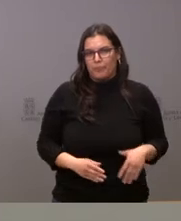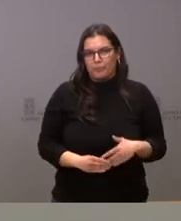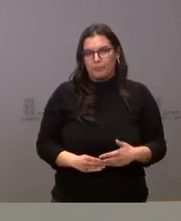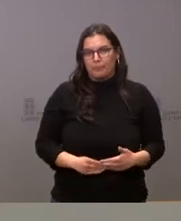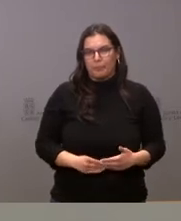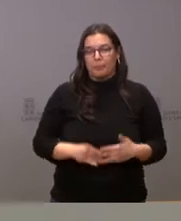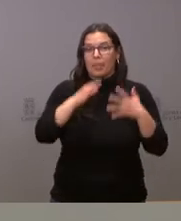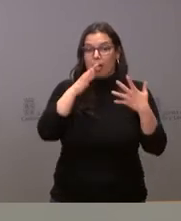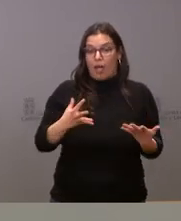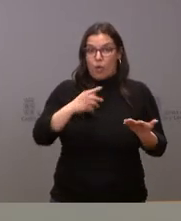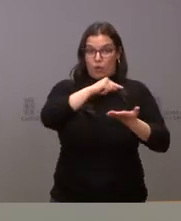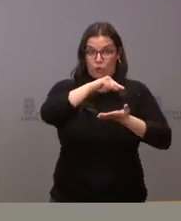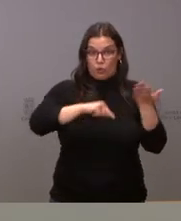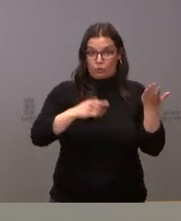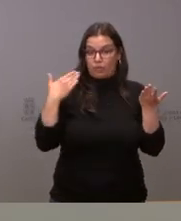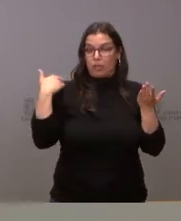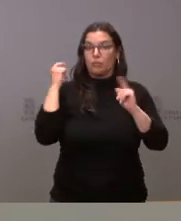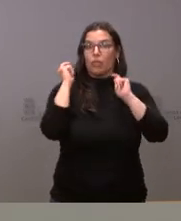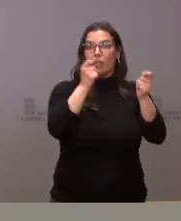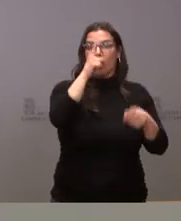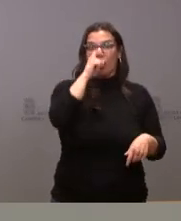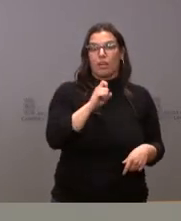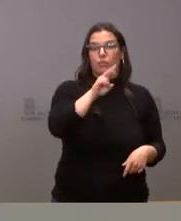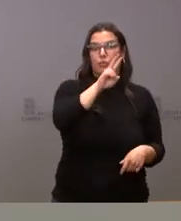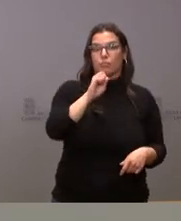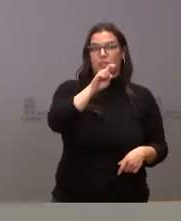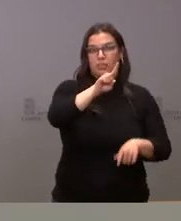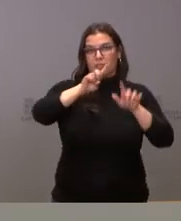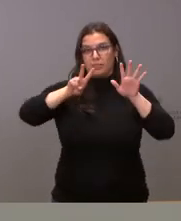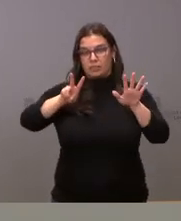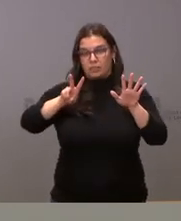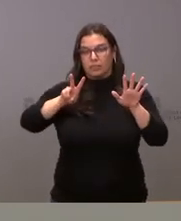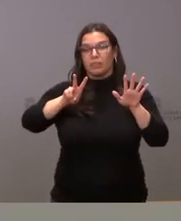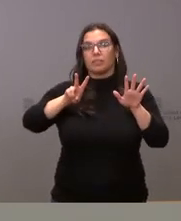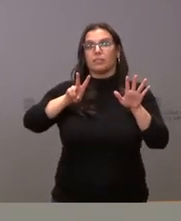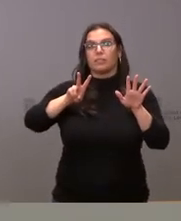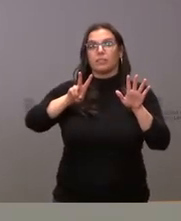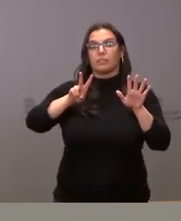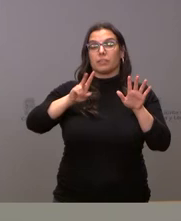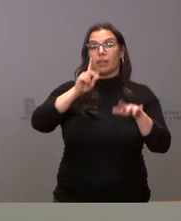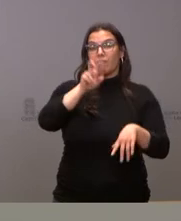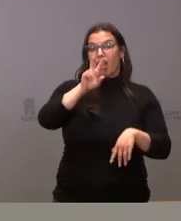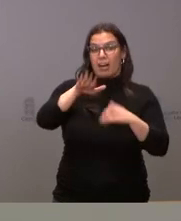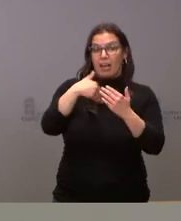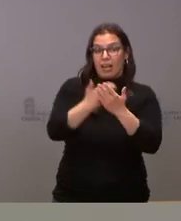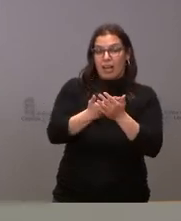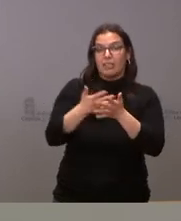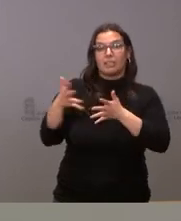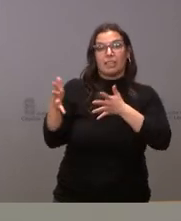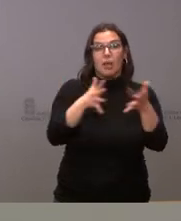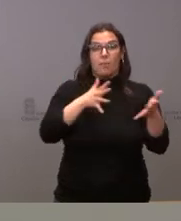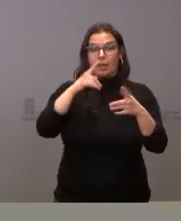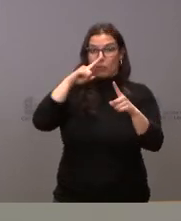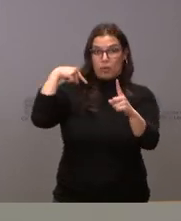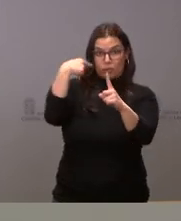y vigente contrato fue adjudicado en el año 2017, terminará su vigencia en marzo del año 2023